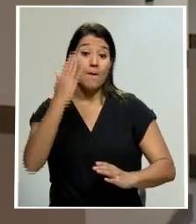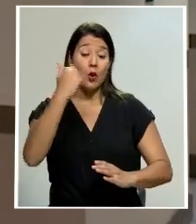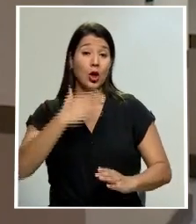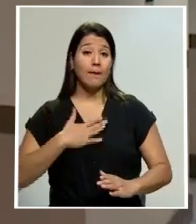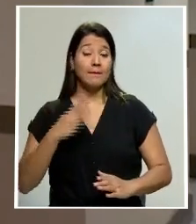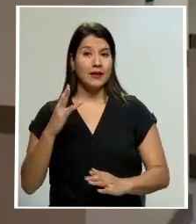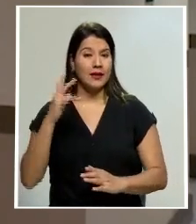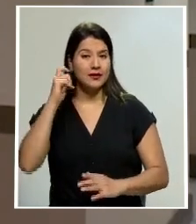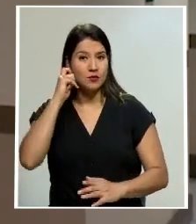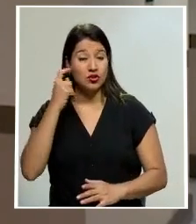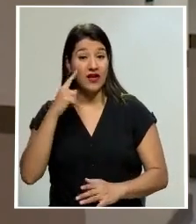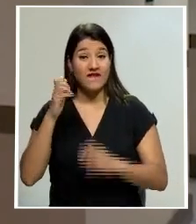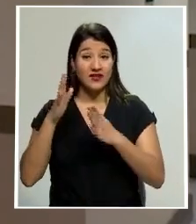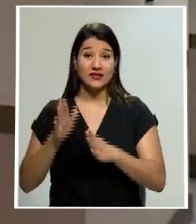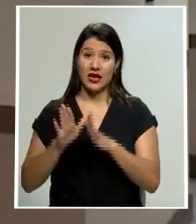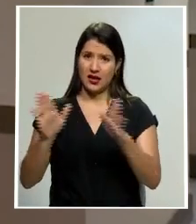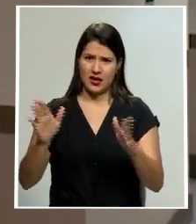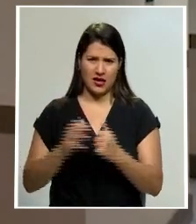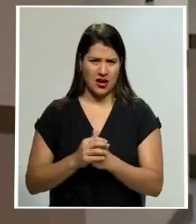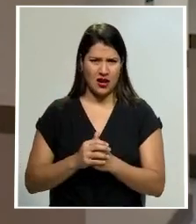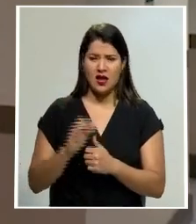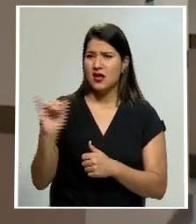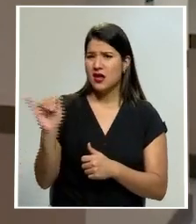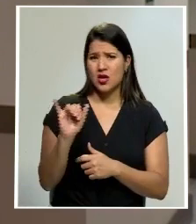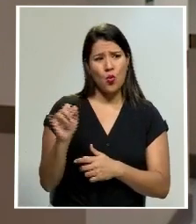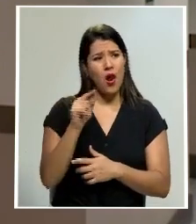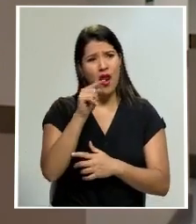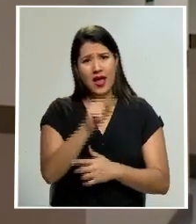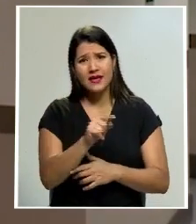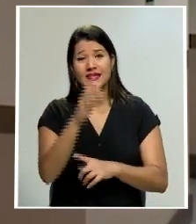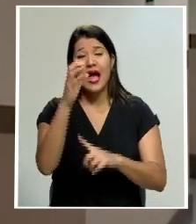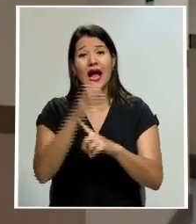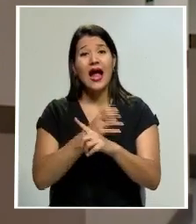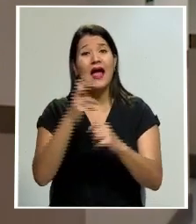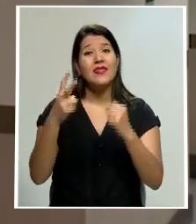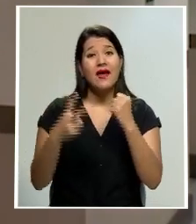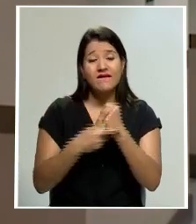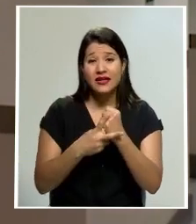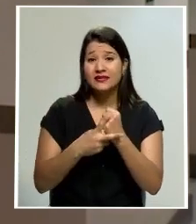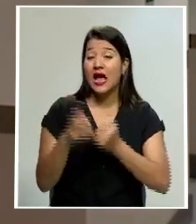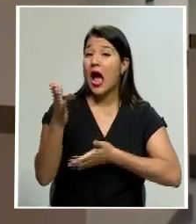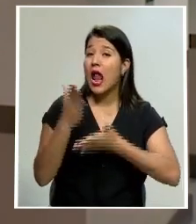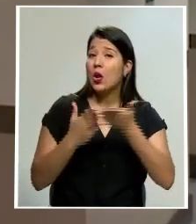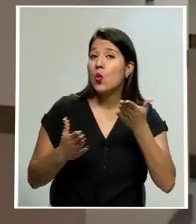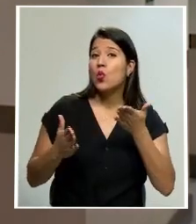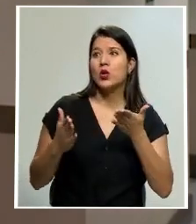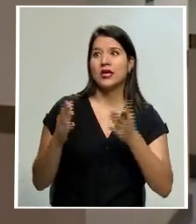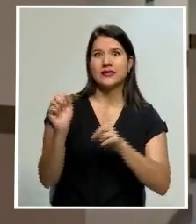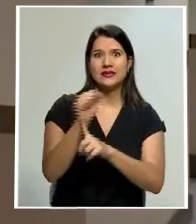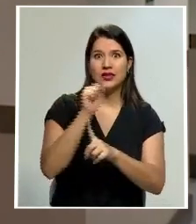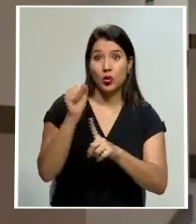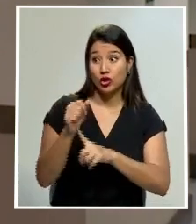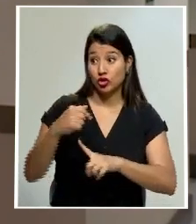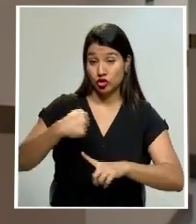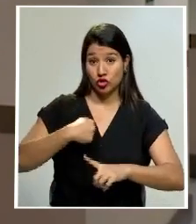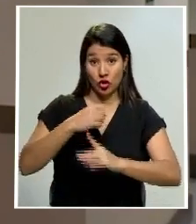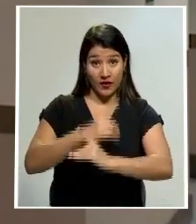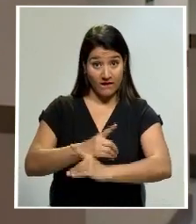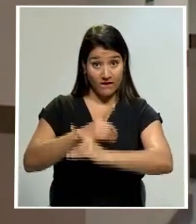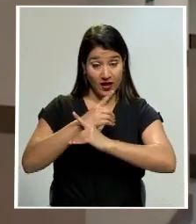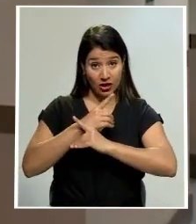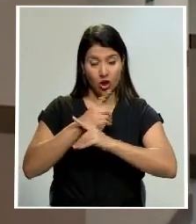igual que lo ha hecho a lo largo de estos 30 años, cada vez que hay un caso que yo asumo, hay un protocolo en el cual ella se excusa,